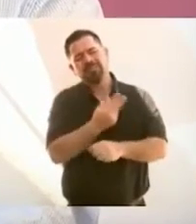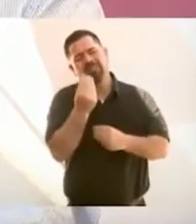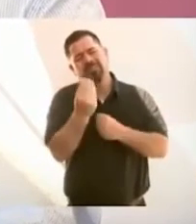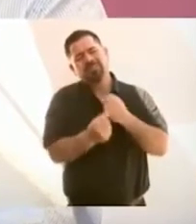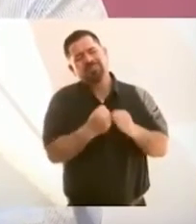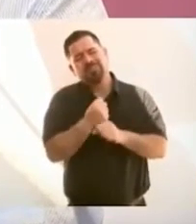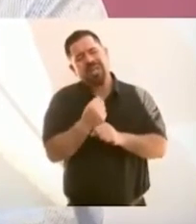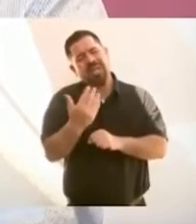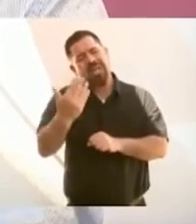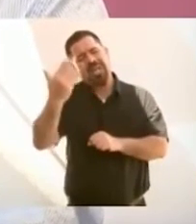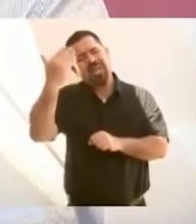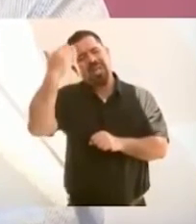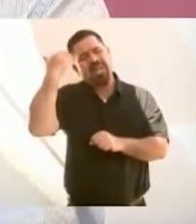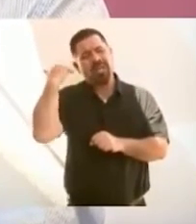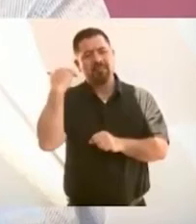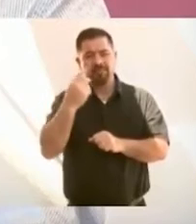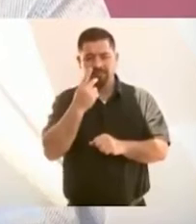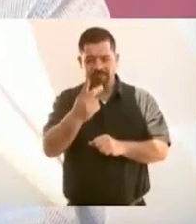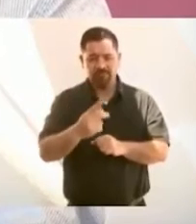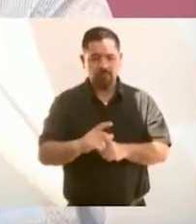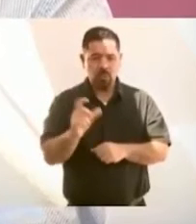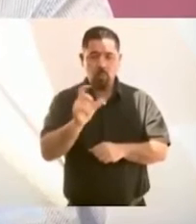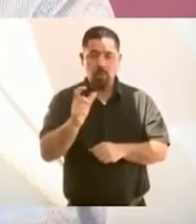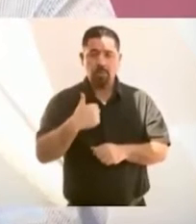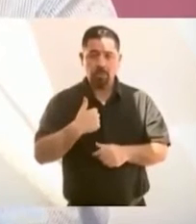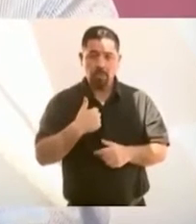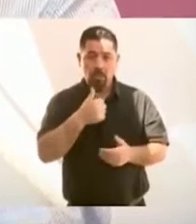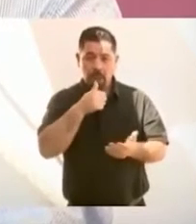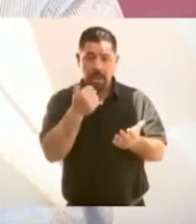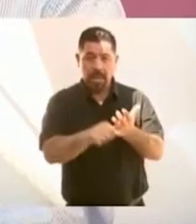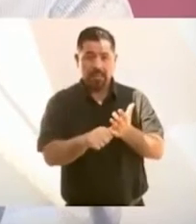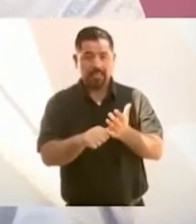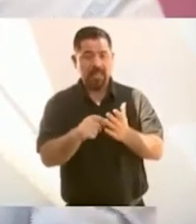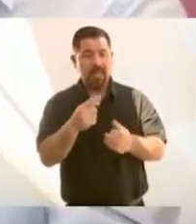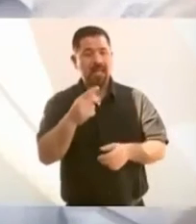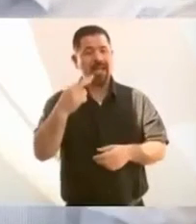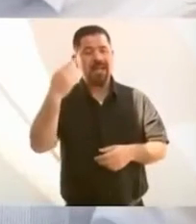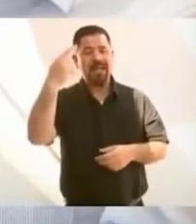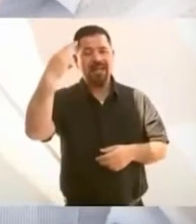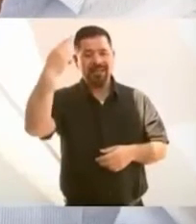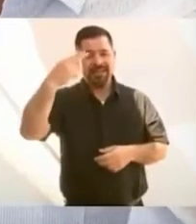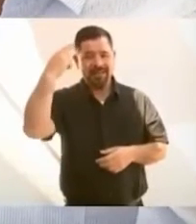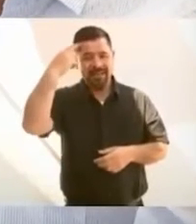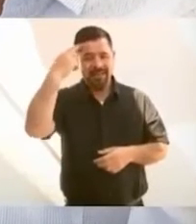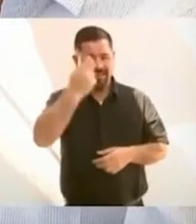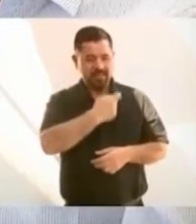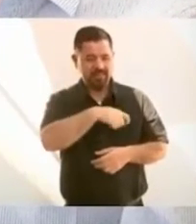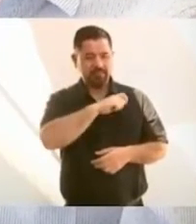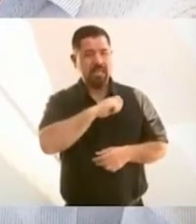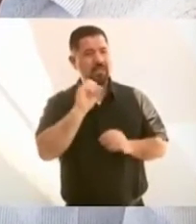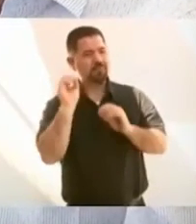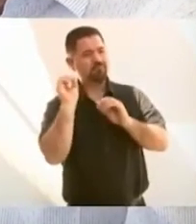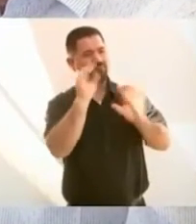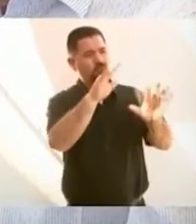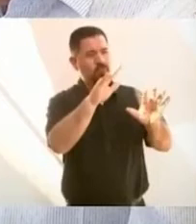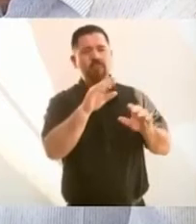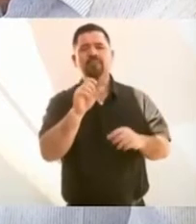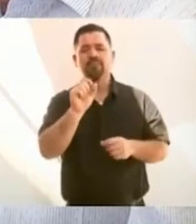Cuando envié una carta al rey y al papa Francisco,